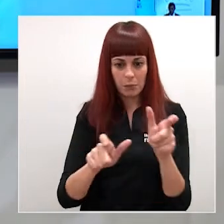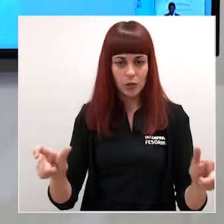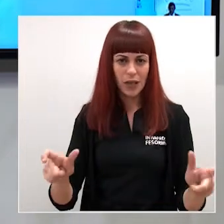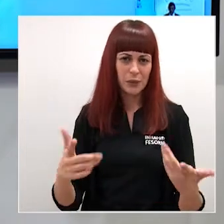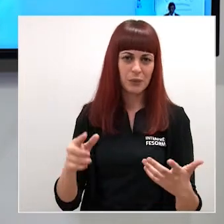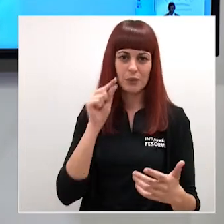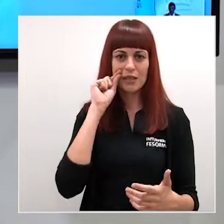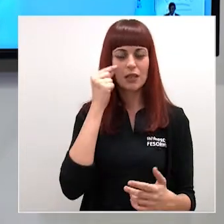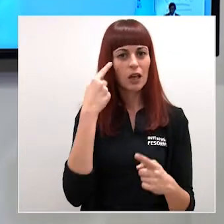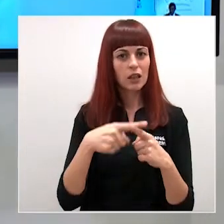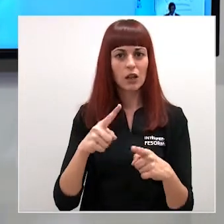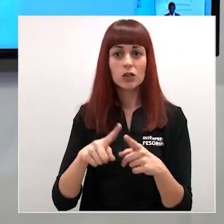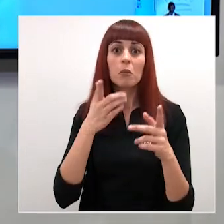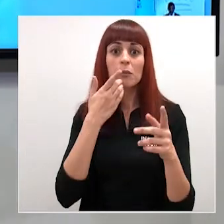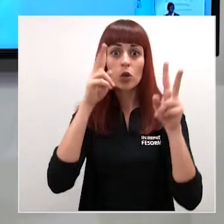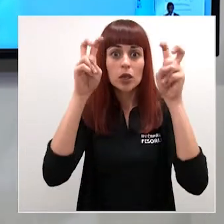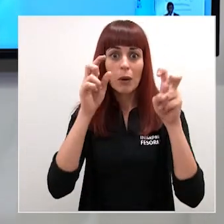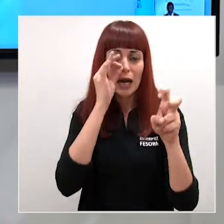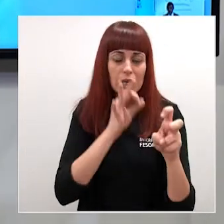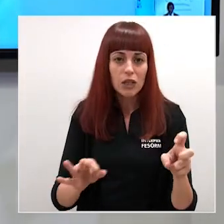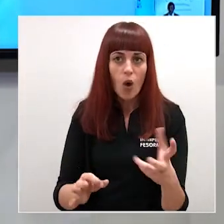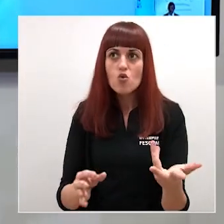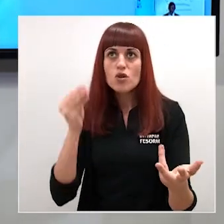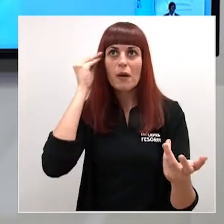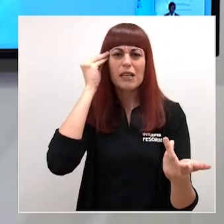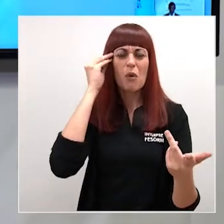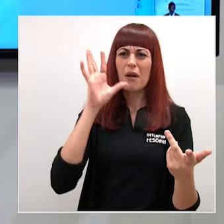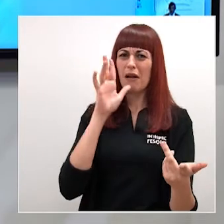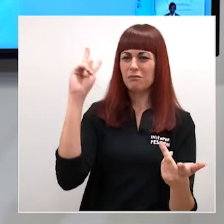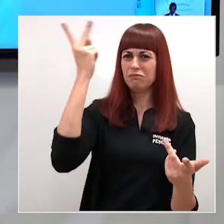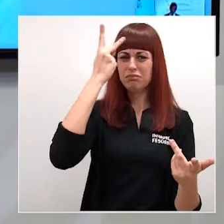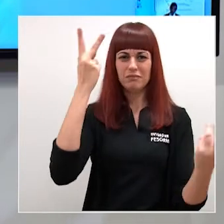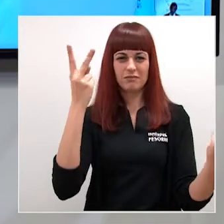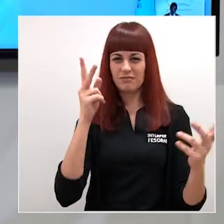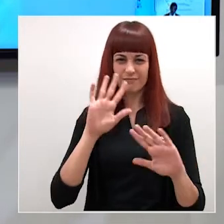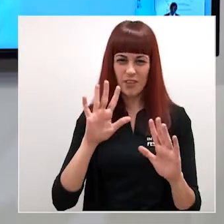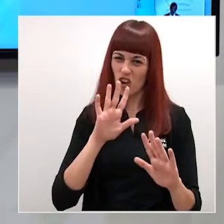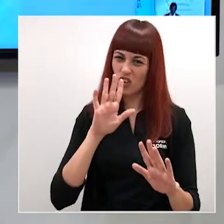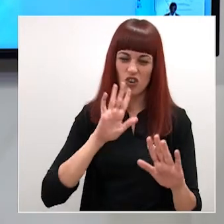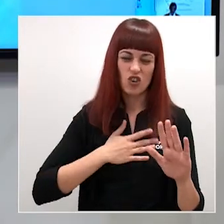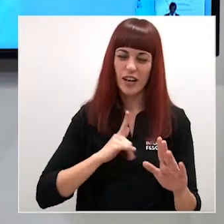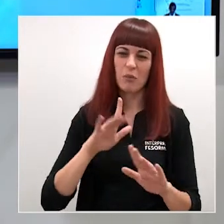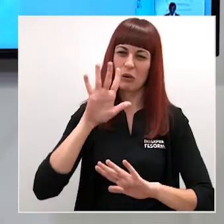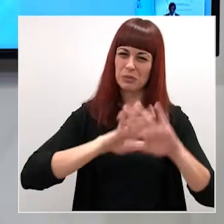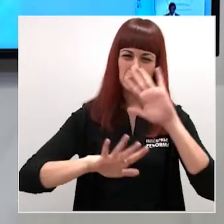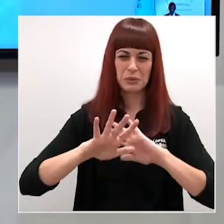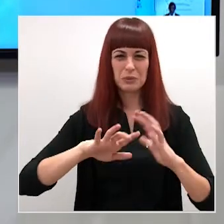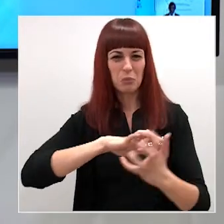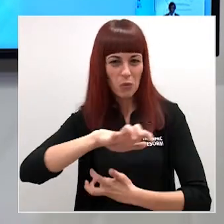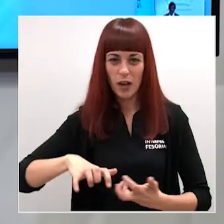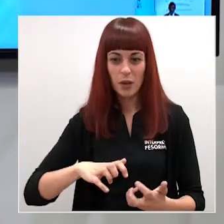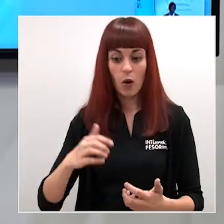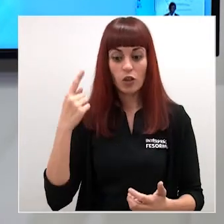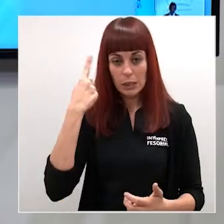pasado desgraciadamente con el tema de los niños que se crean unas expectativas y luego al final otras así hemos sido un poco locos esta semana entonces cuando tengamos certezas